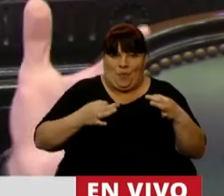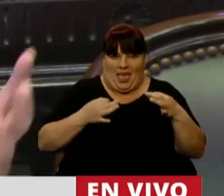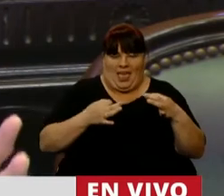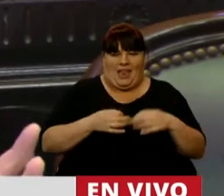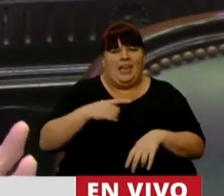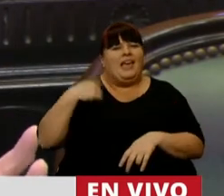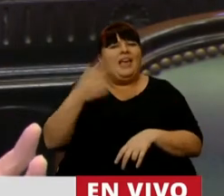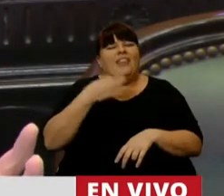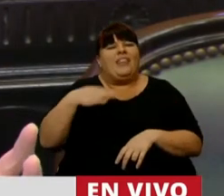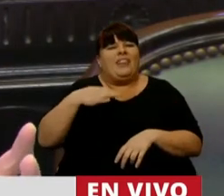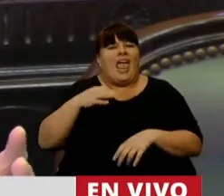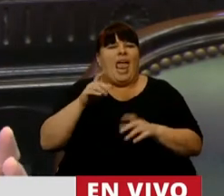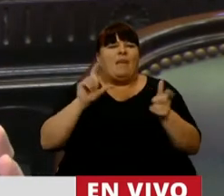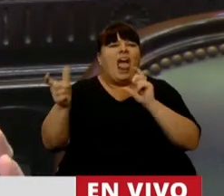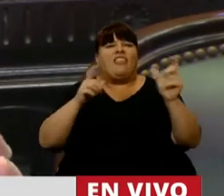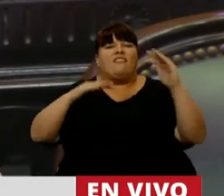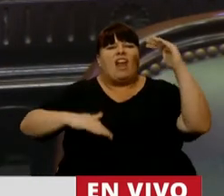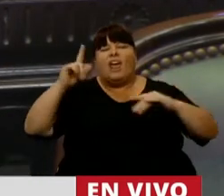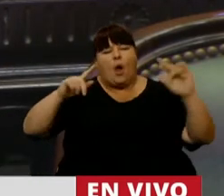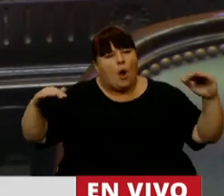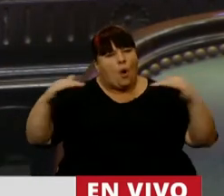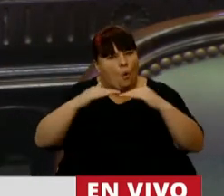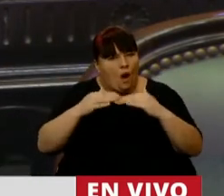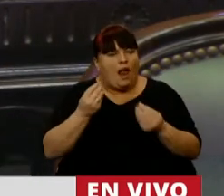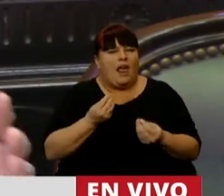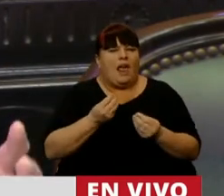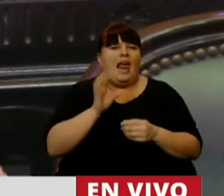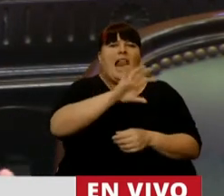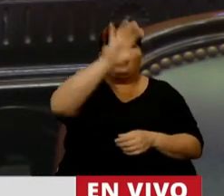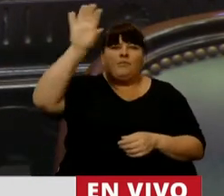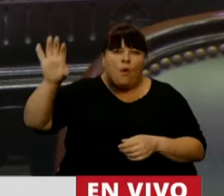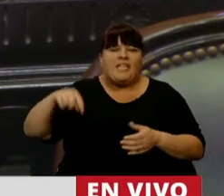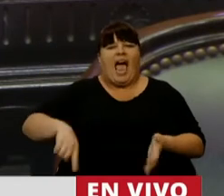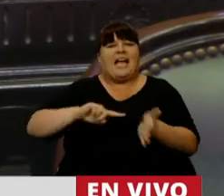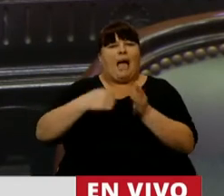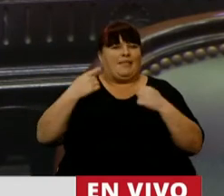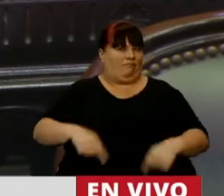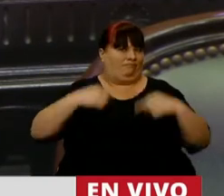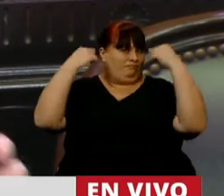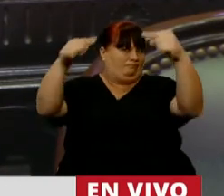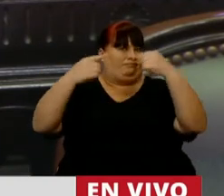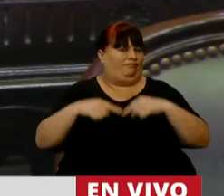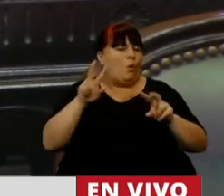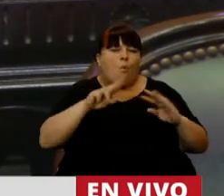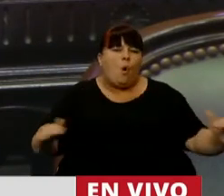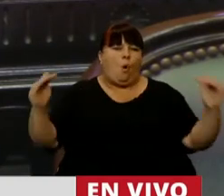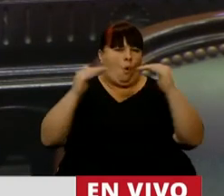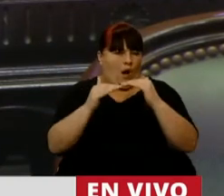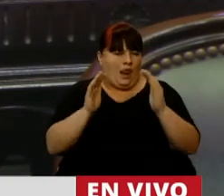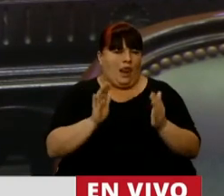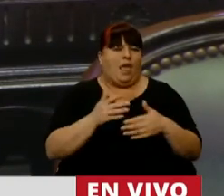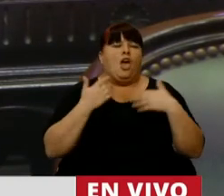y en esto tenemos que bajar la asimetría que tenemos entre el interior y la capital. Por eso